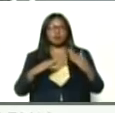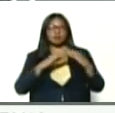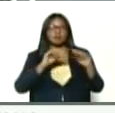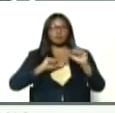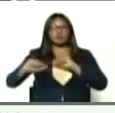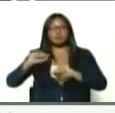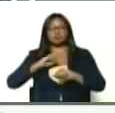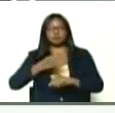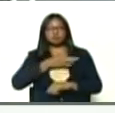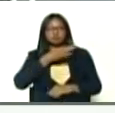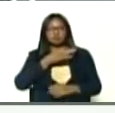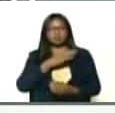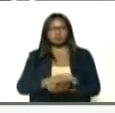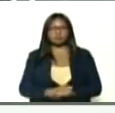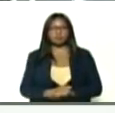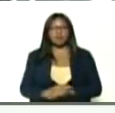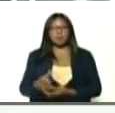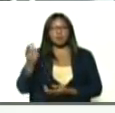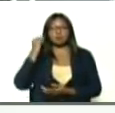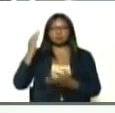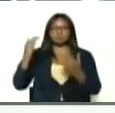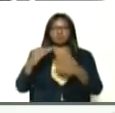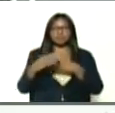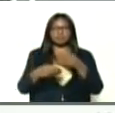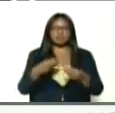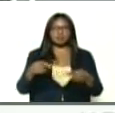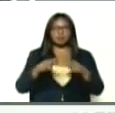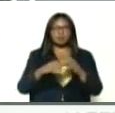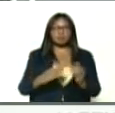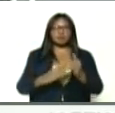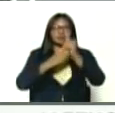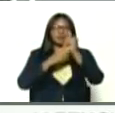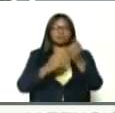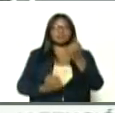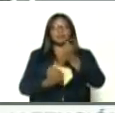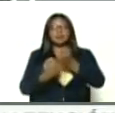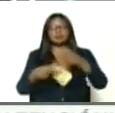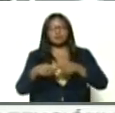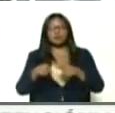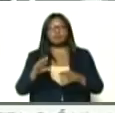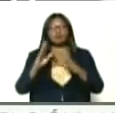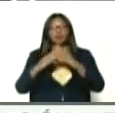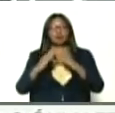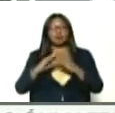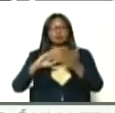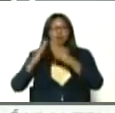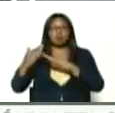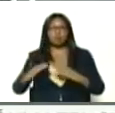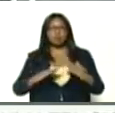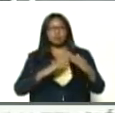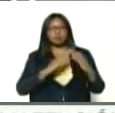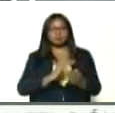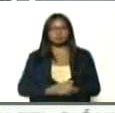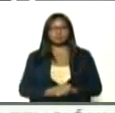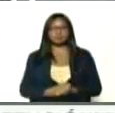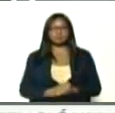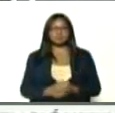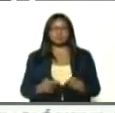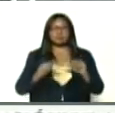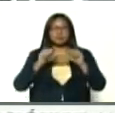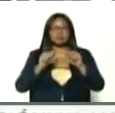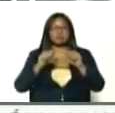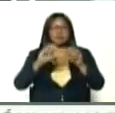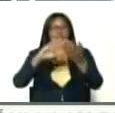movimientos sociales, sea una mujer, que viene, de ser, dirigente de base, en su hogar, en su comunidad, de ser dirigente